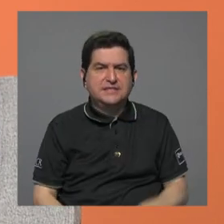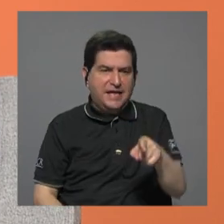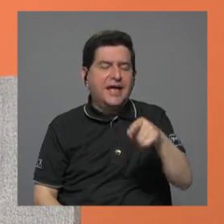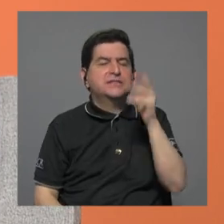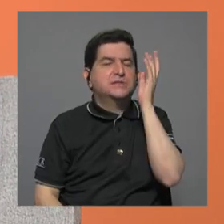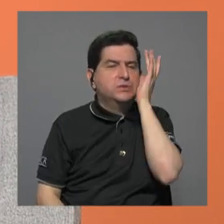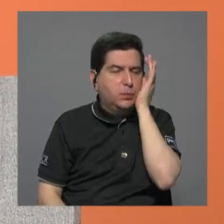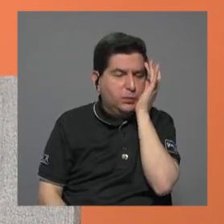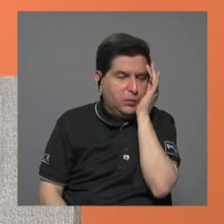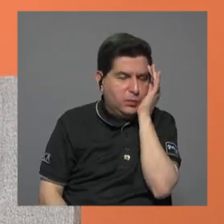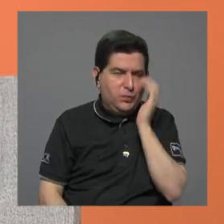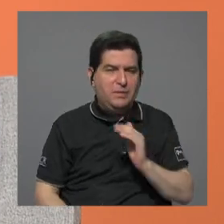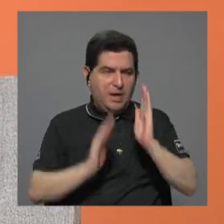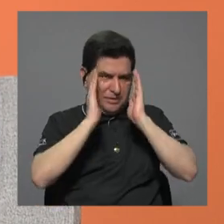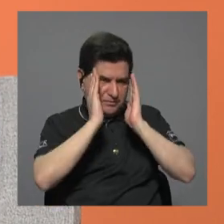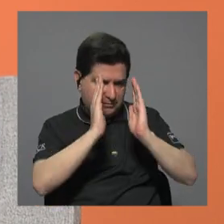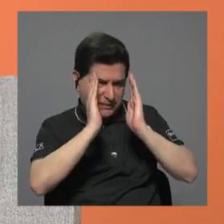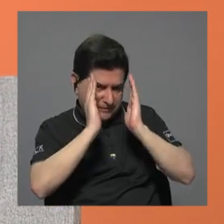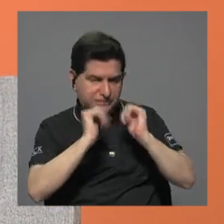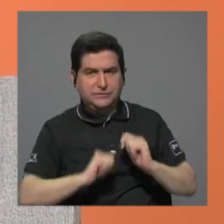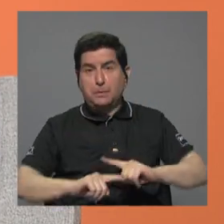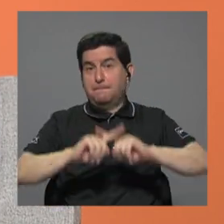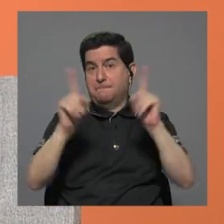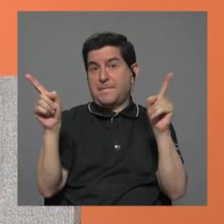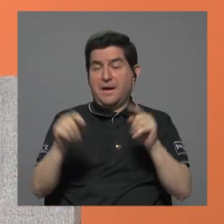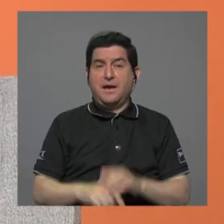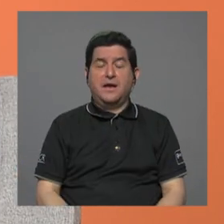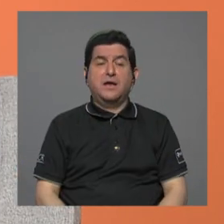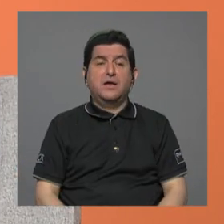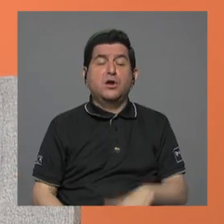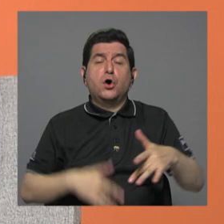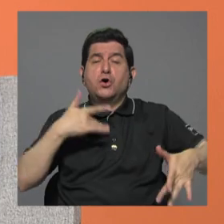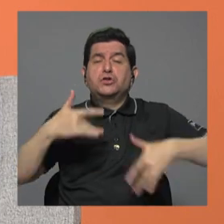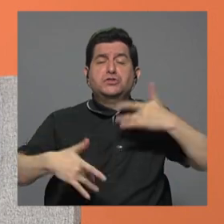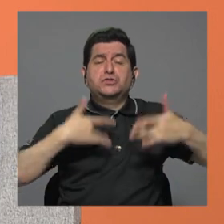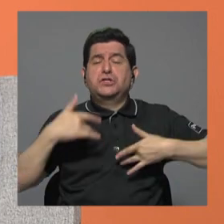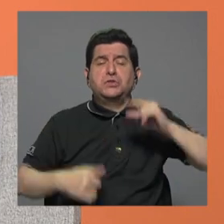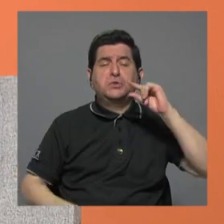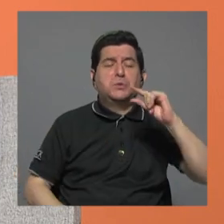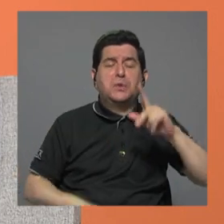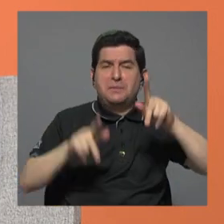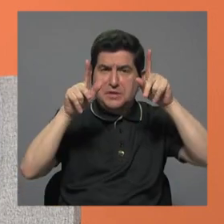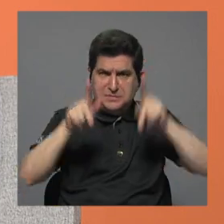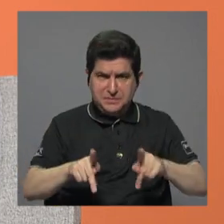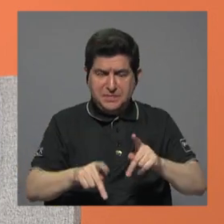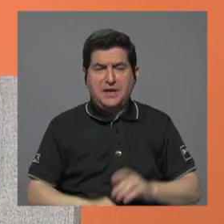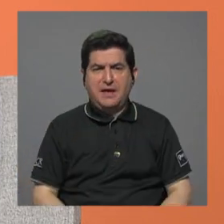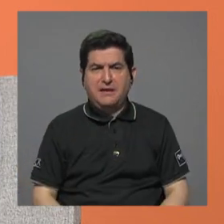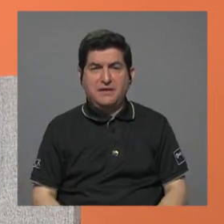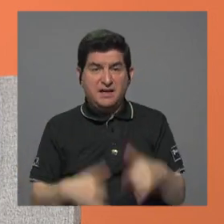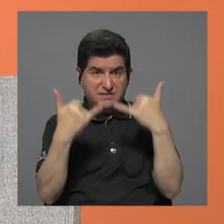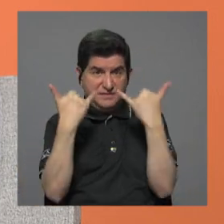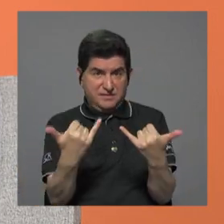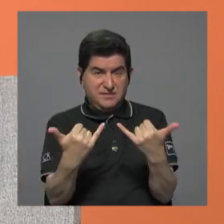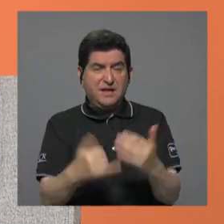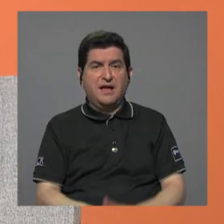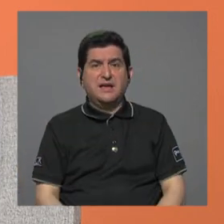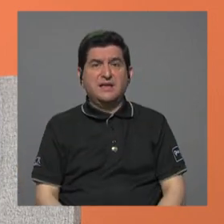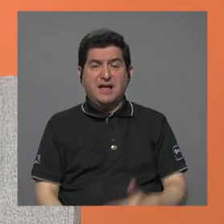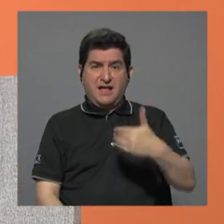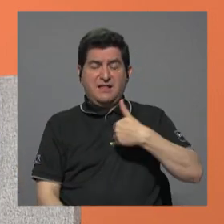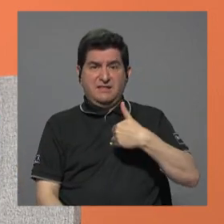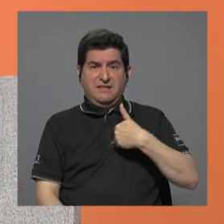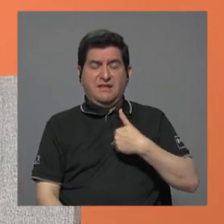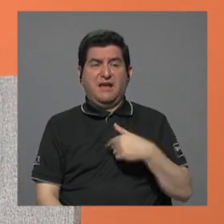preocupación esta variante, pero decía él, bueno, han sido síntomas leves las personas que han sido reportadas,